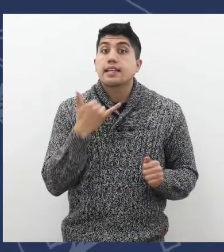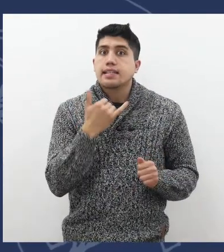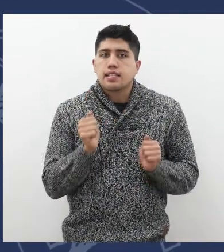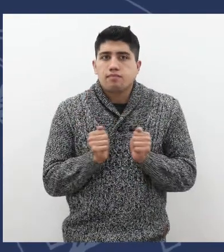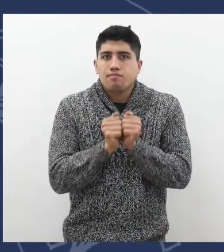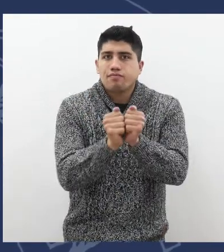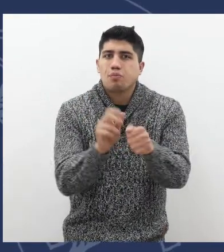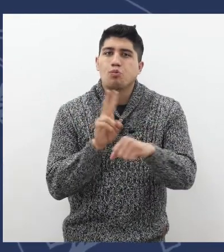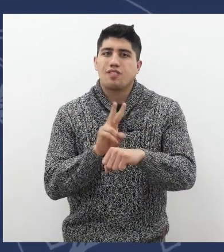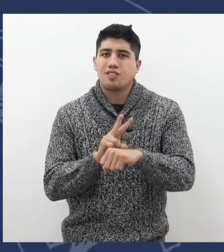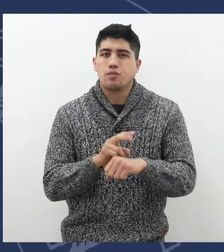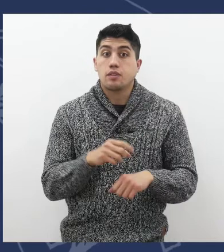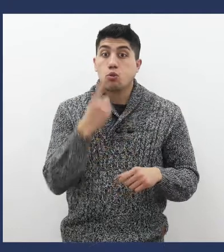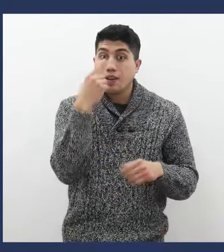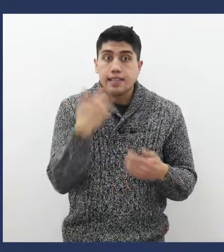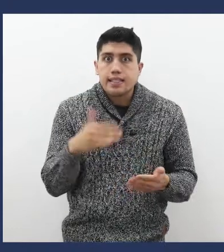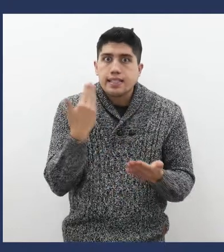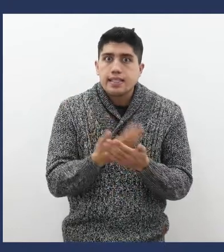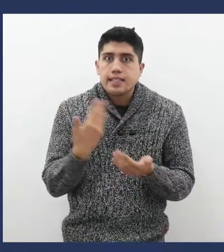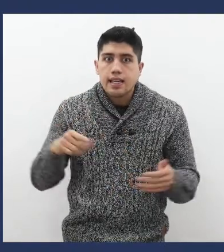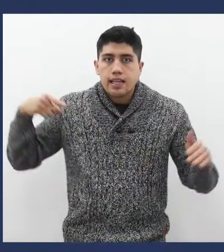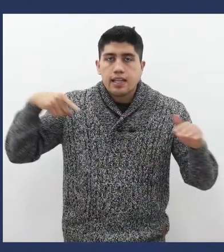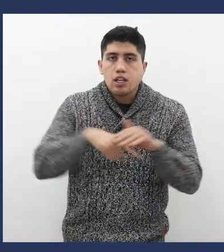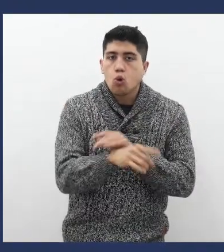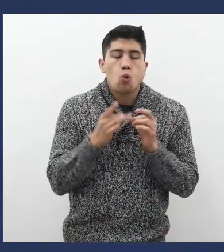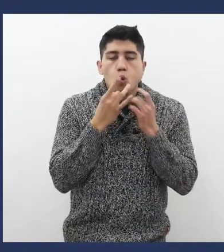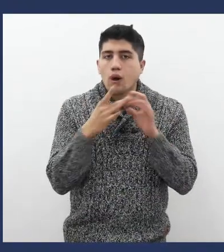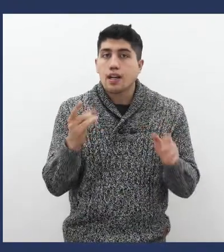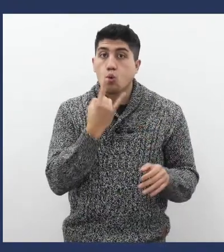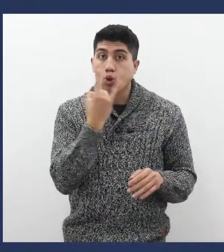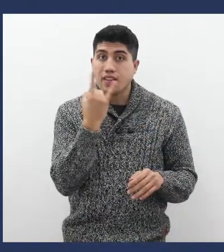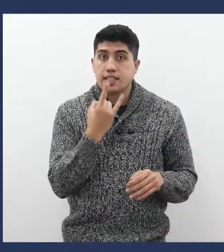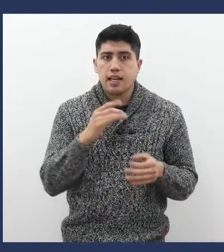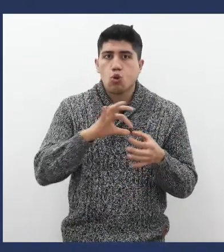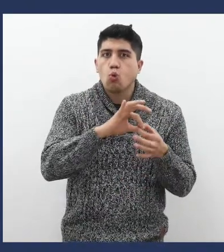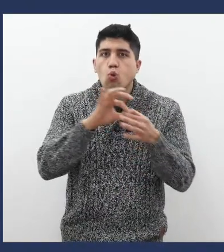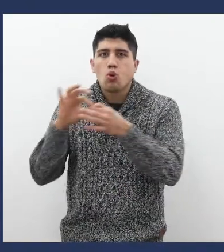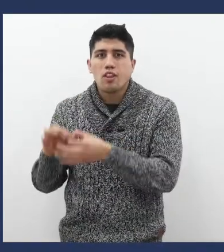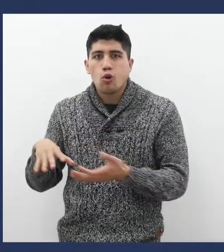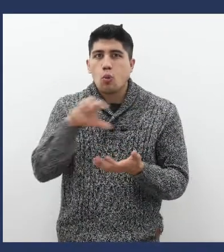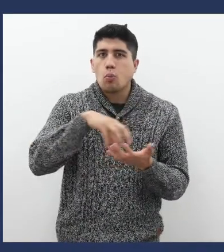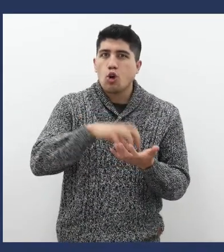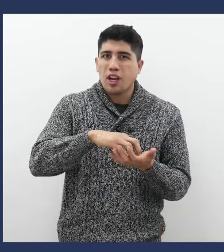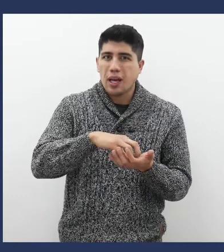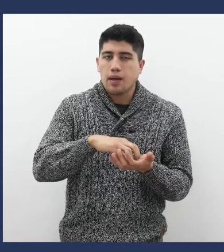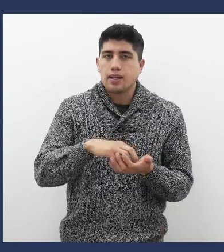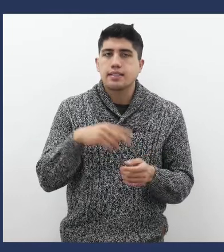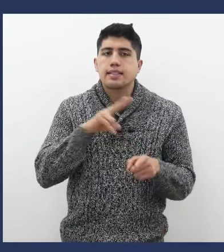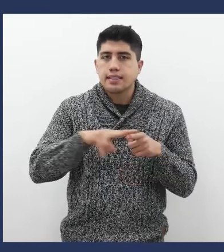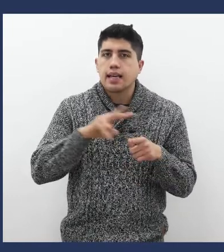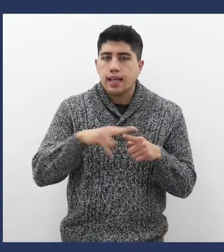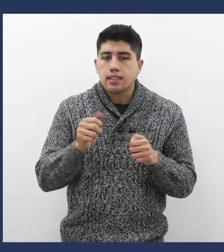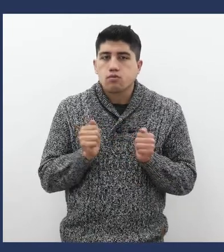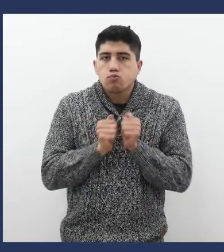y acompañamiento docente. Una vez que se ingresa a cualquiera de las universidades en convenio a través del programa,